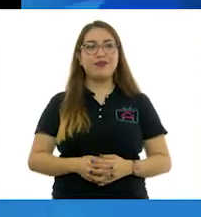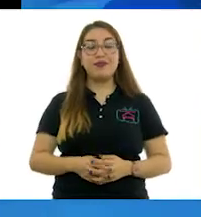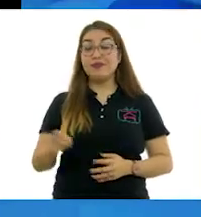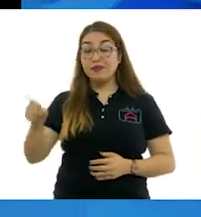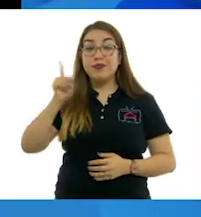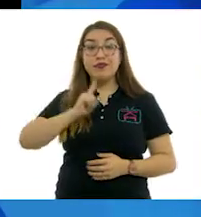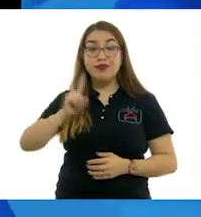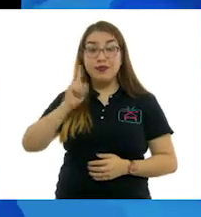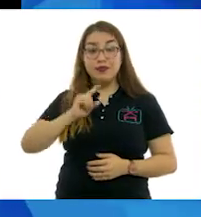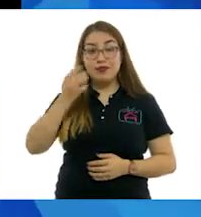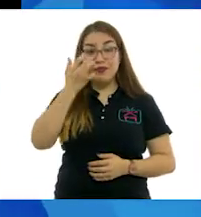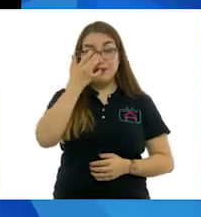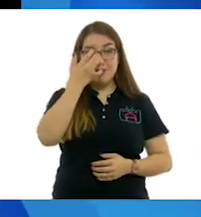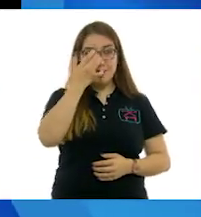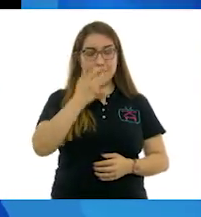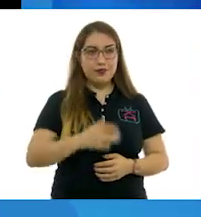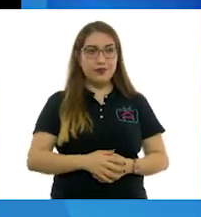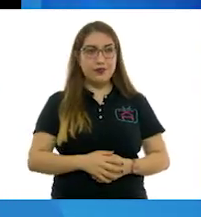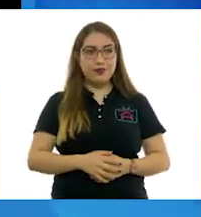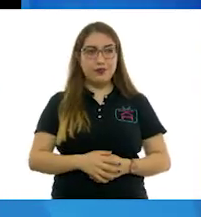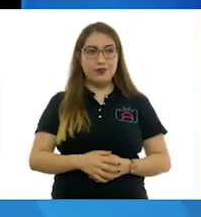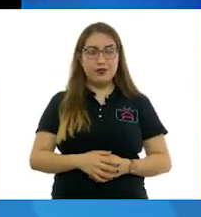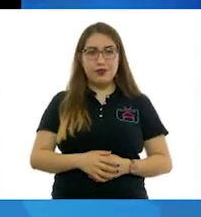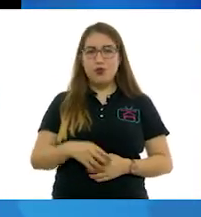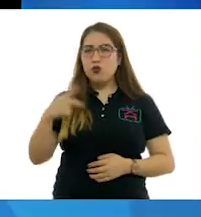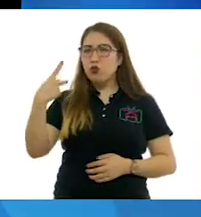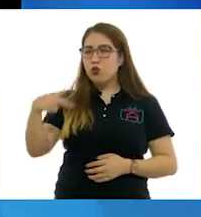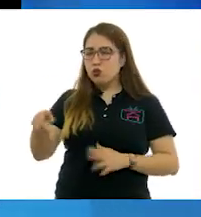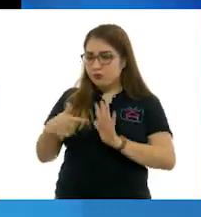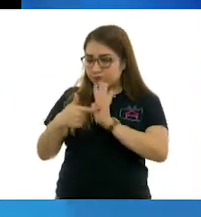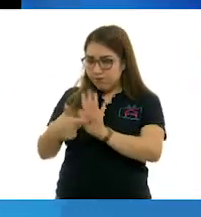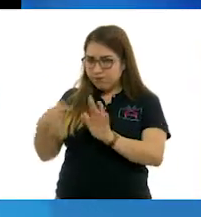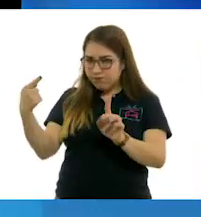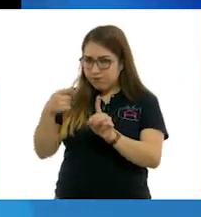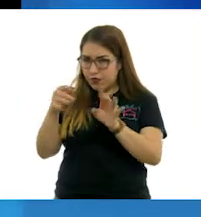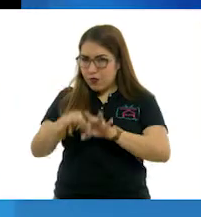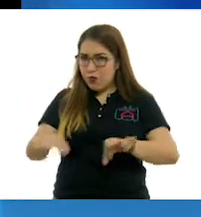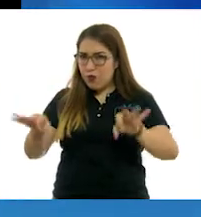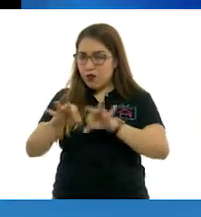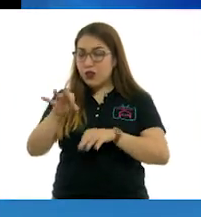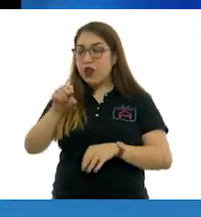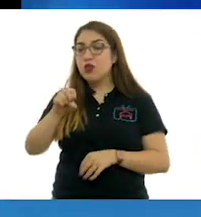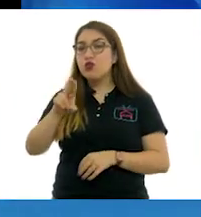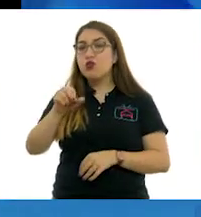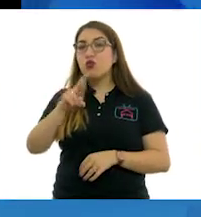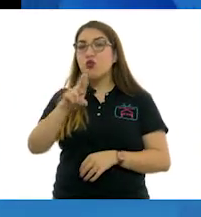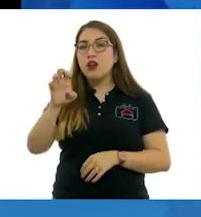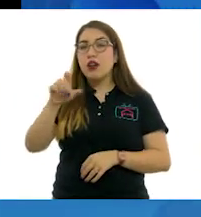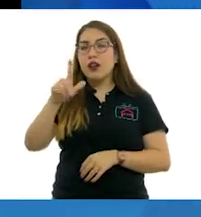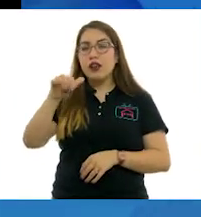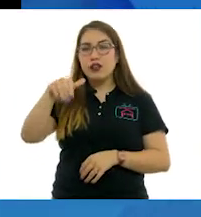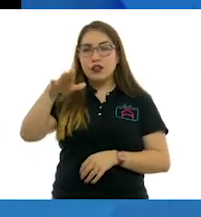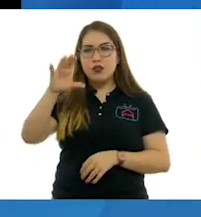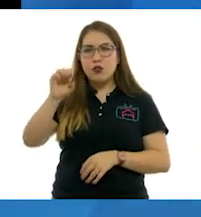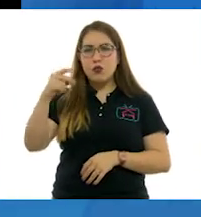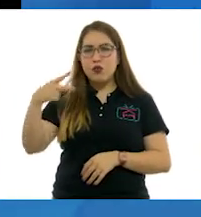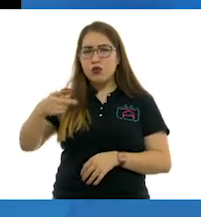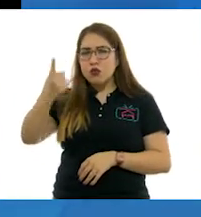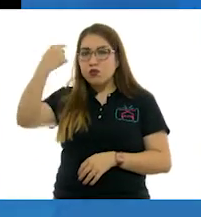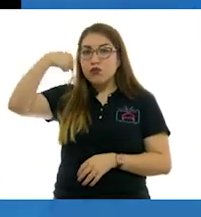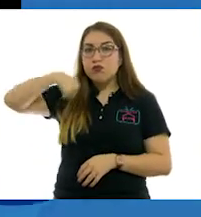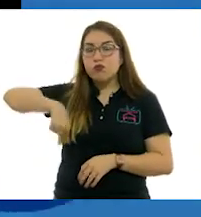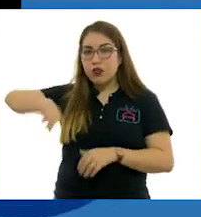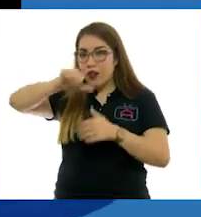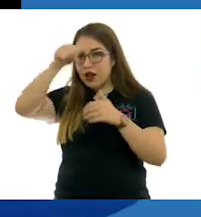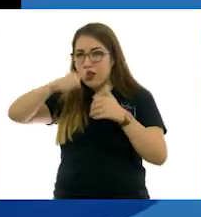Varo fijó su atención en las revelaciones del subconsciente que propugnaba el surrealismo. Siempre creyó en el imperio del azar